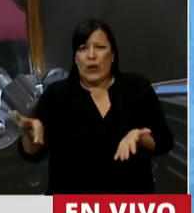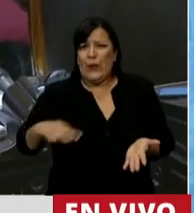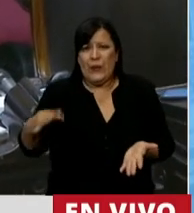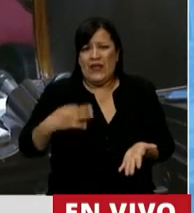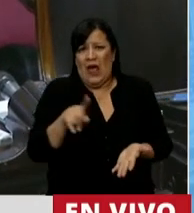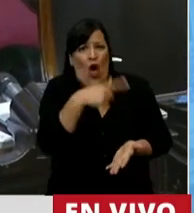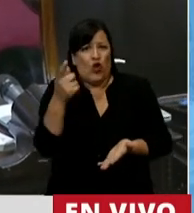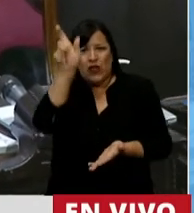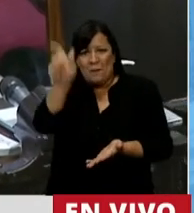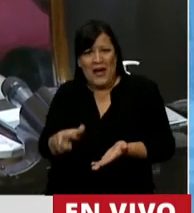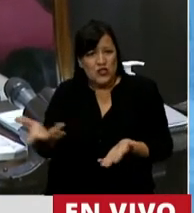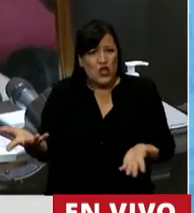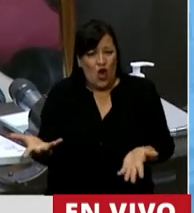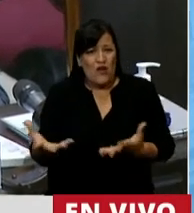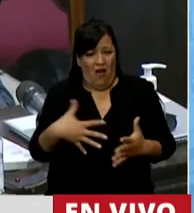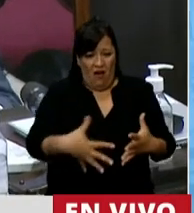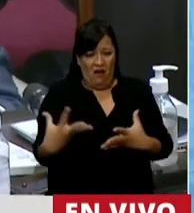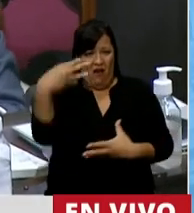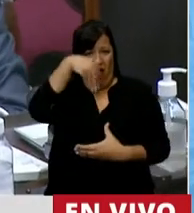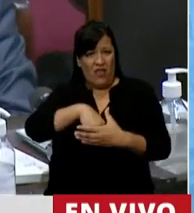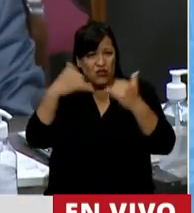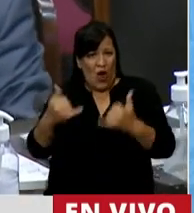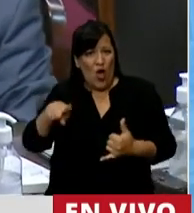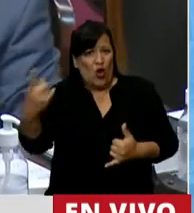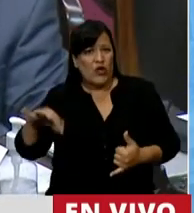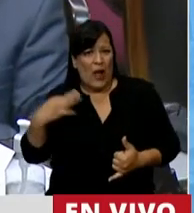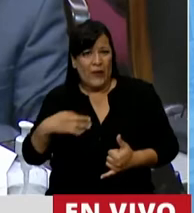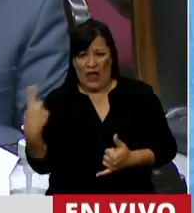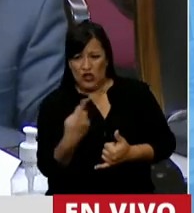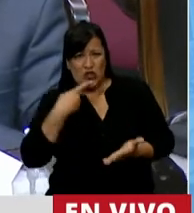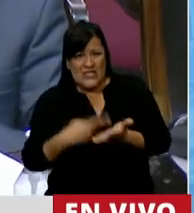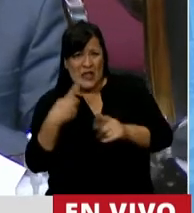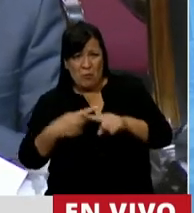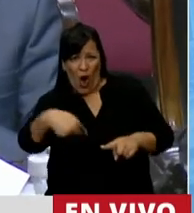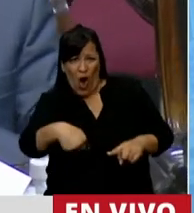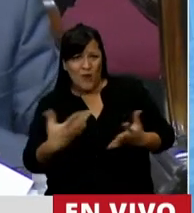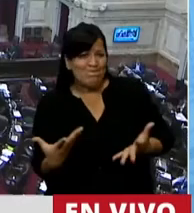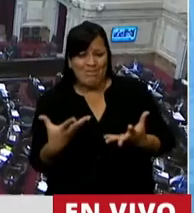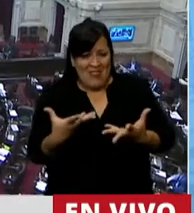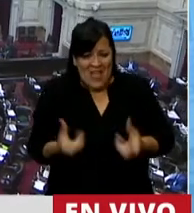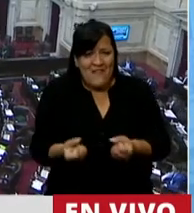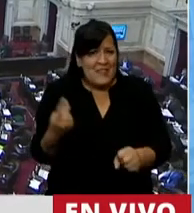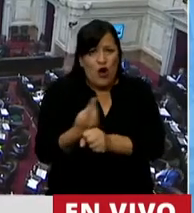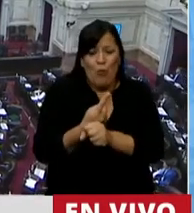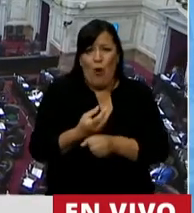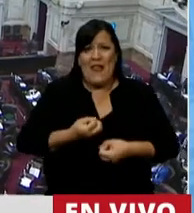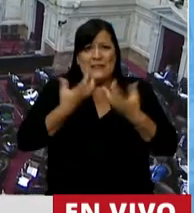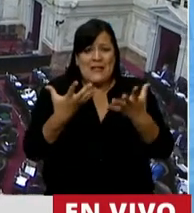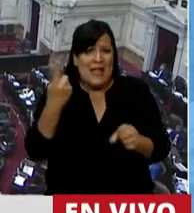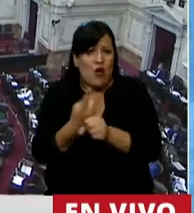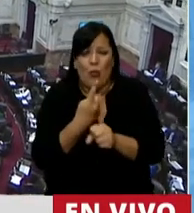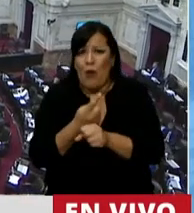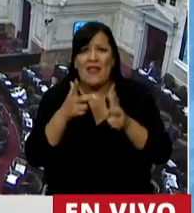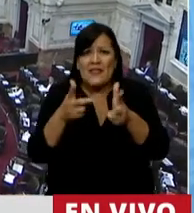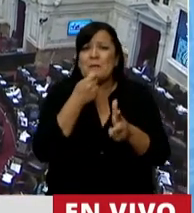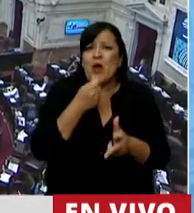de otro ser que habita en el seno materno y no puede defenderse ni expresarse y decir,